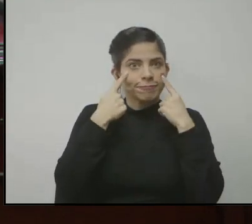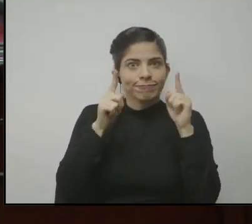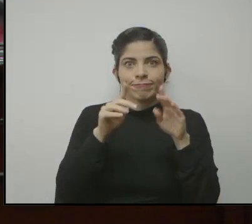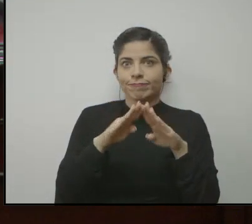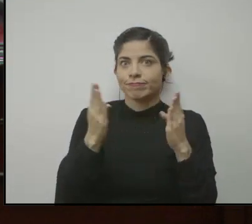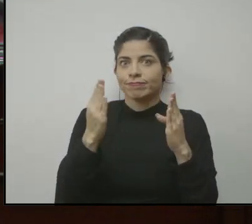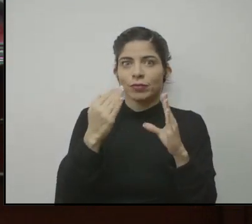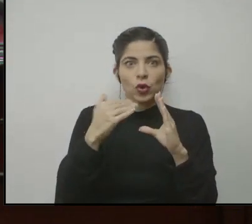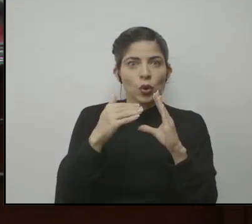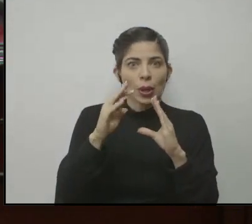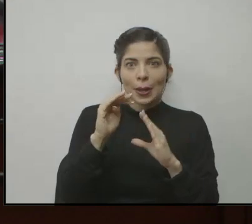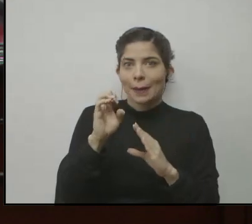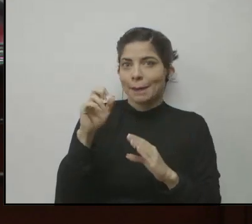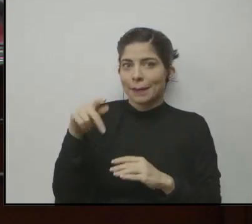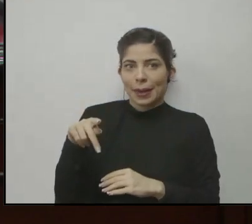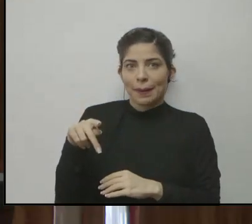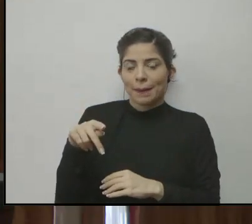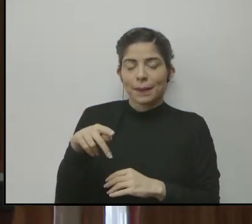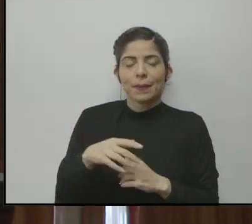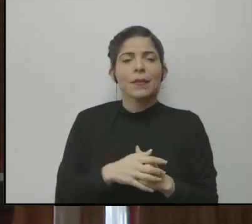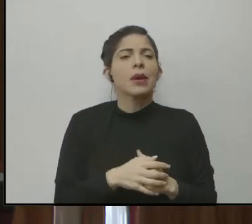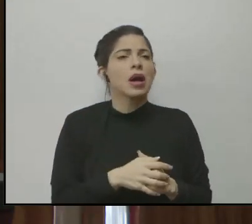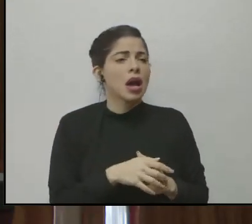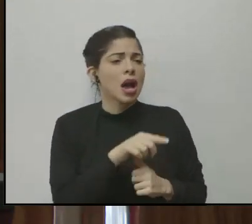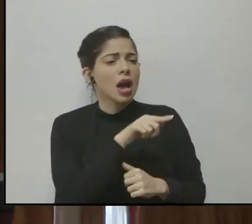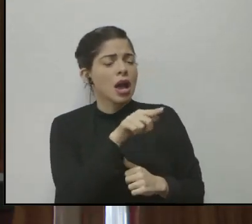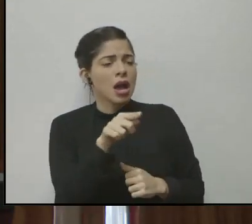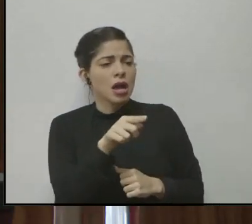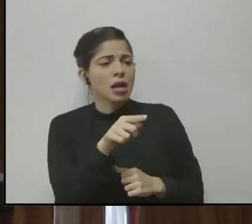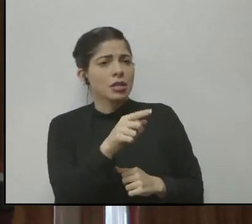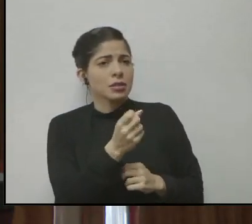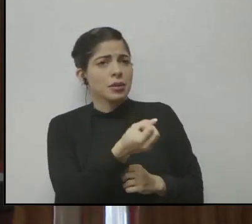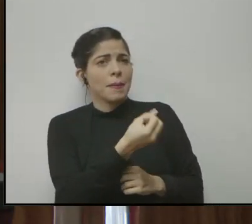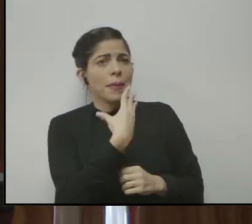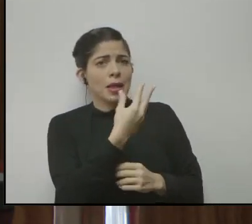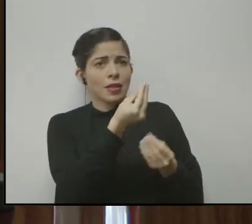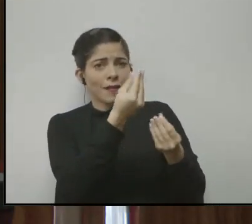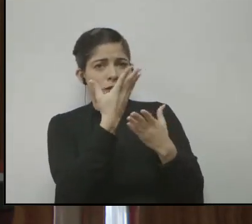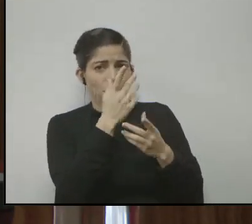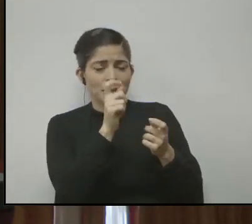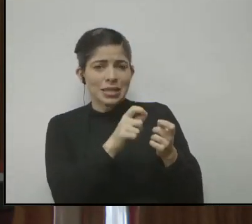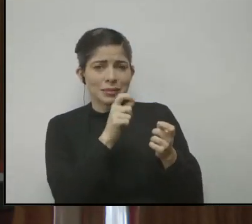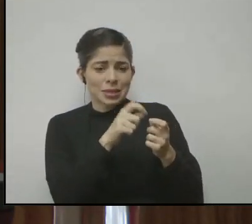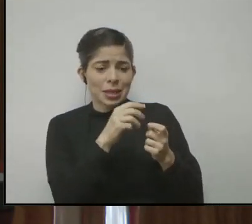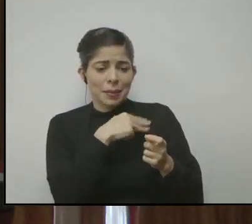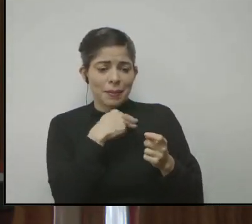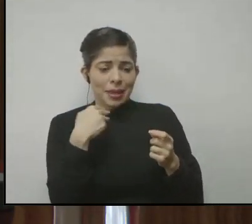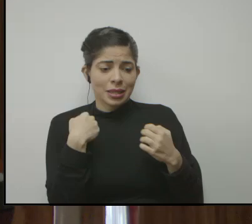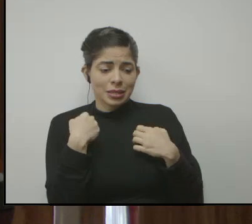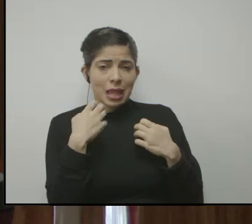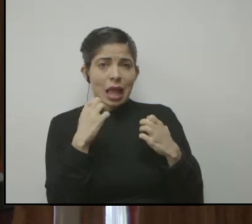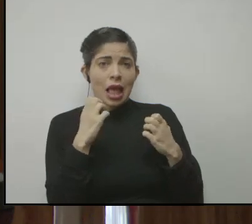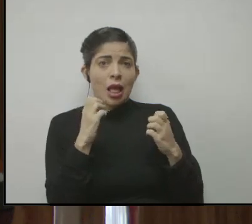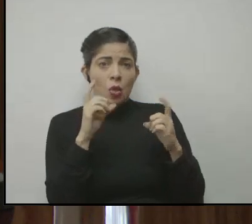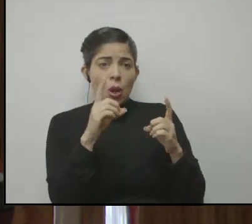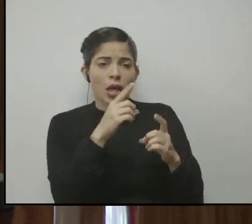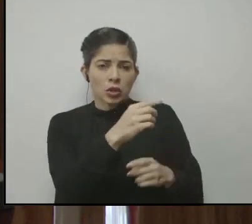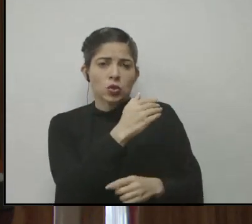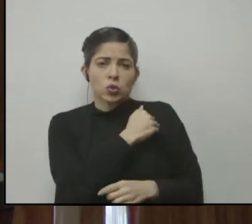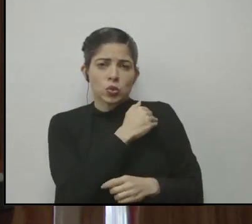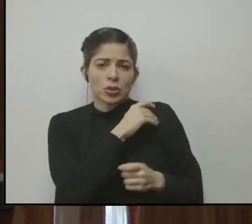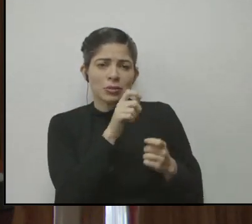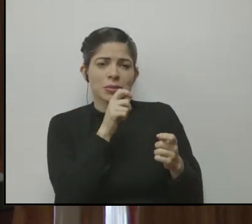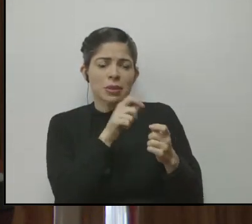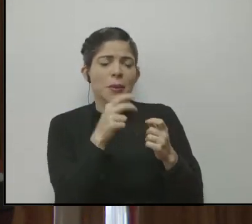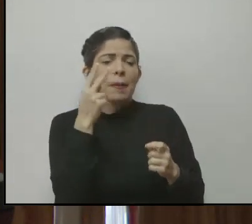correo del MEP. Bueno, que nos hagan ese reporte puntual en el Ministerio de Educación Pública para ver cuál es la